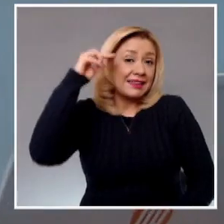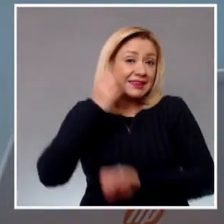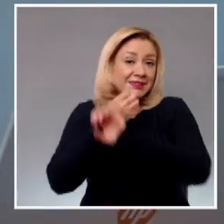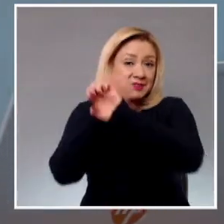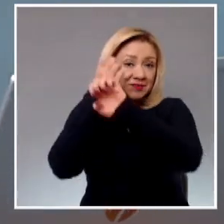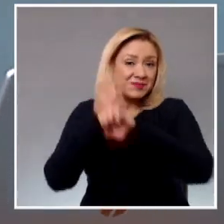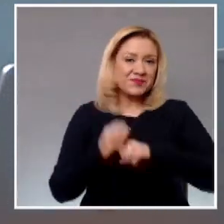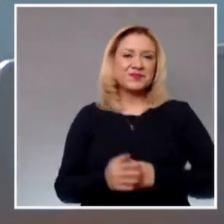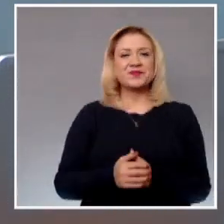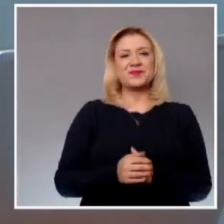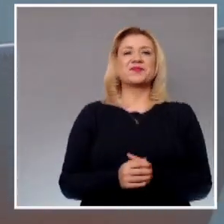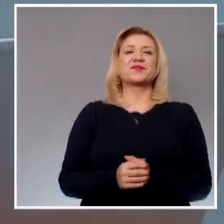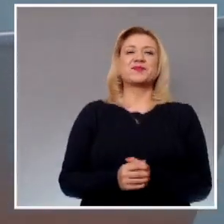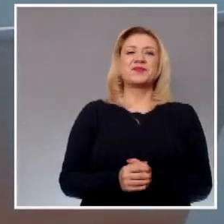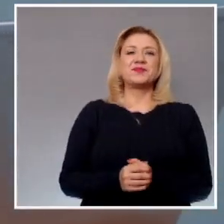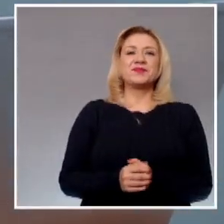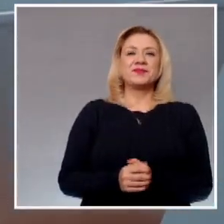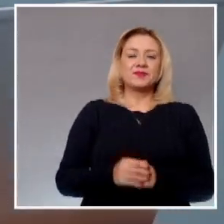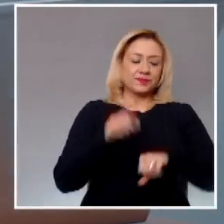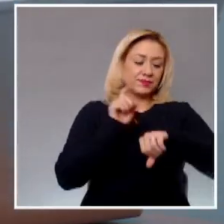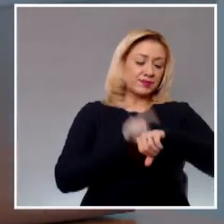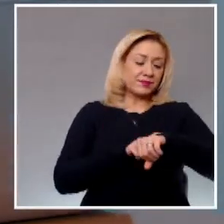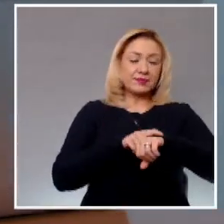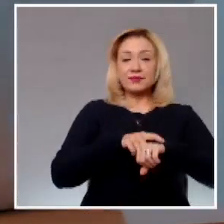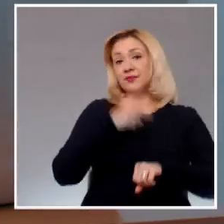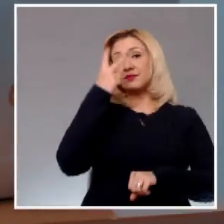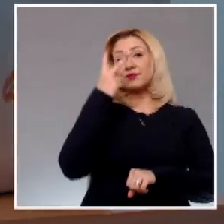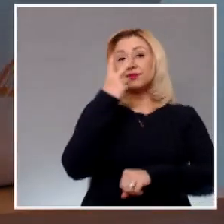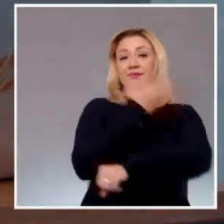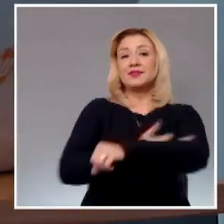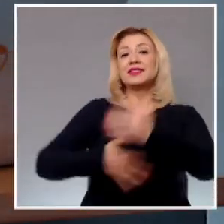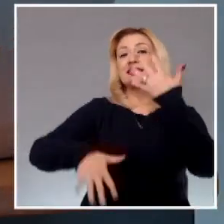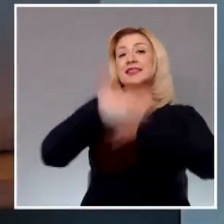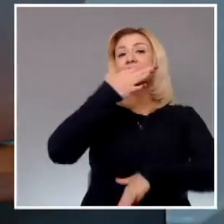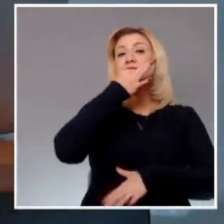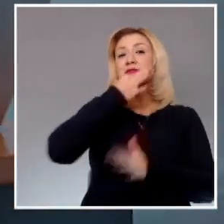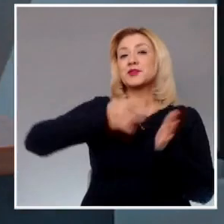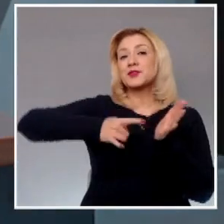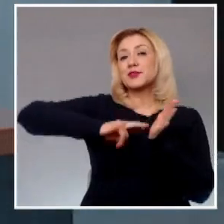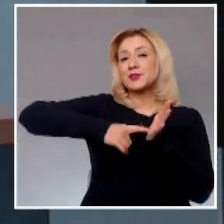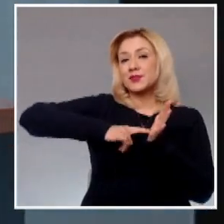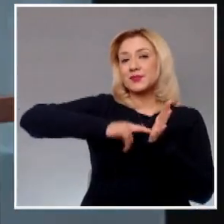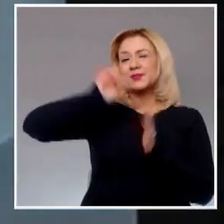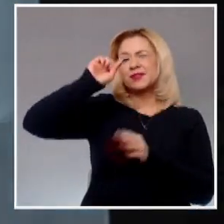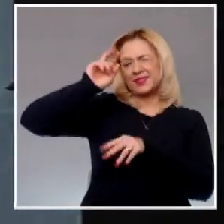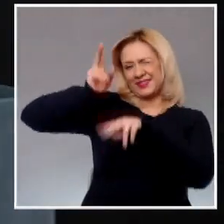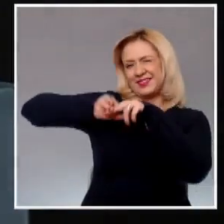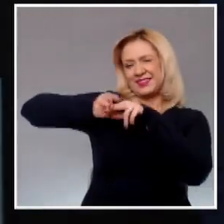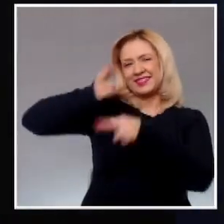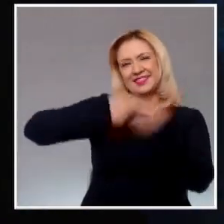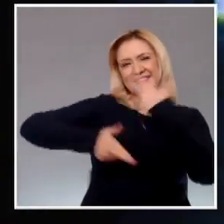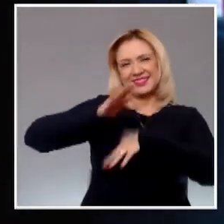Son ya en este momento 15 minutos después de las 2 de la tarde, rápidamente un corte y volvemos con más.